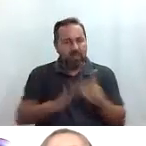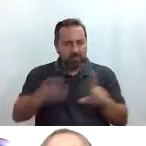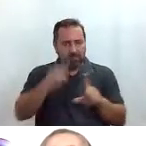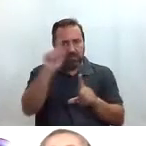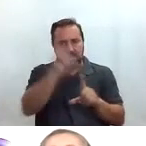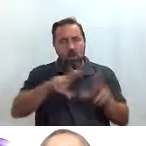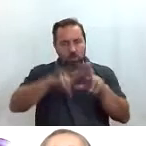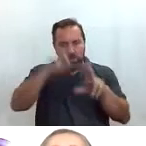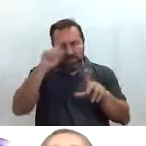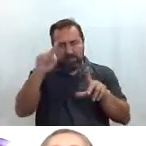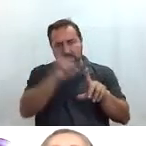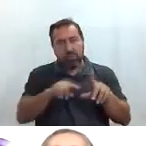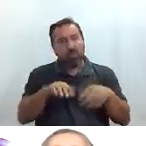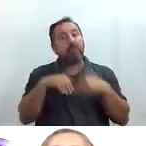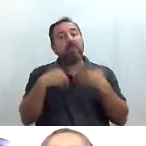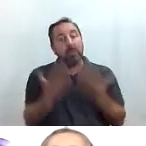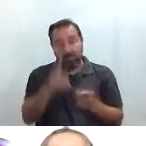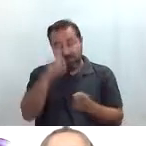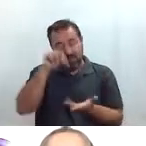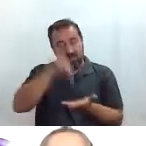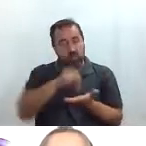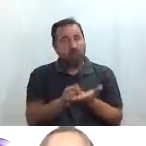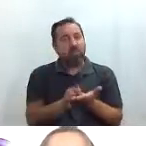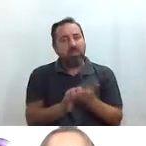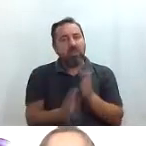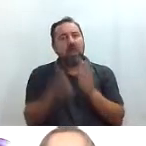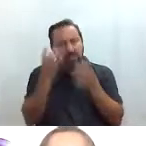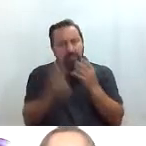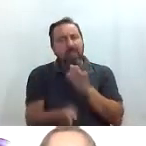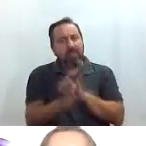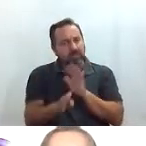de la comunidad pero también en Madrid Ciudad seguimos haciendo actividades